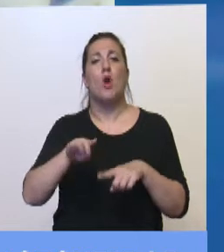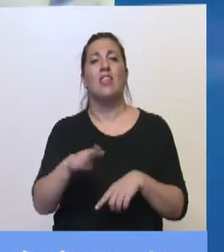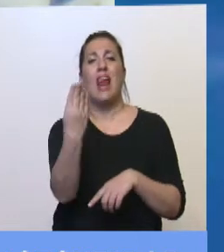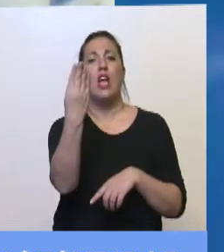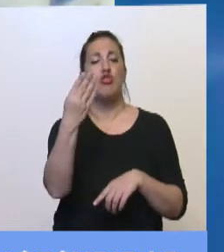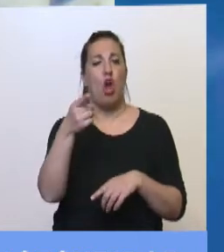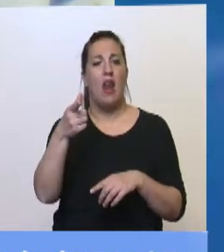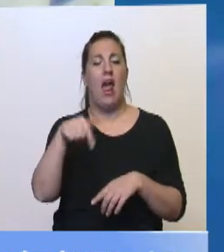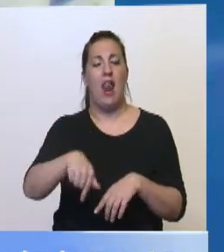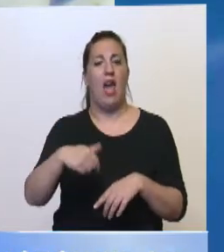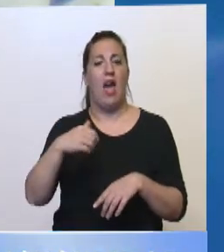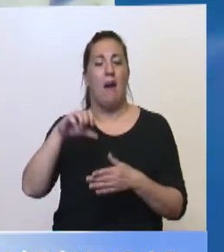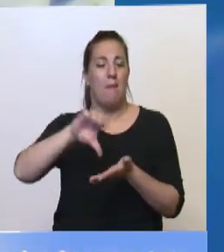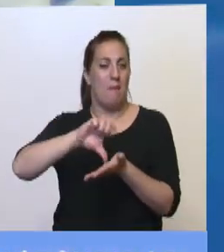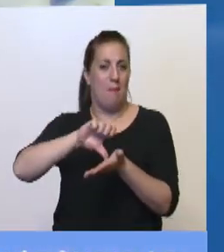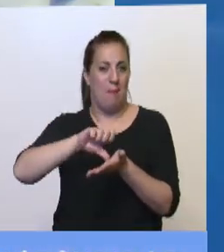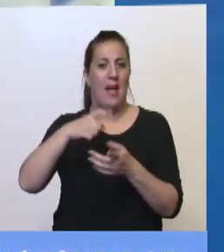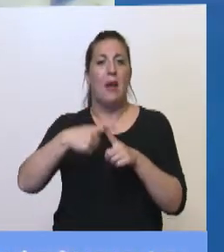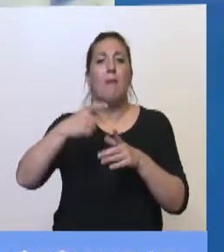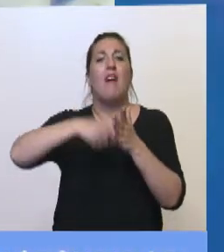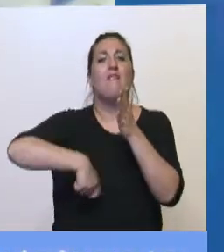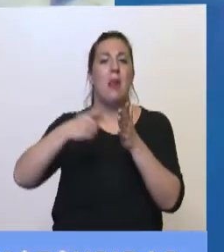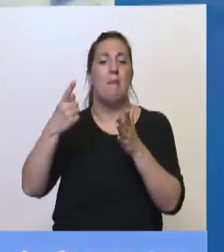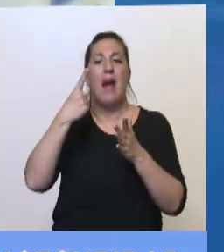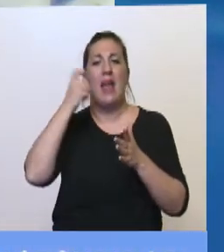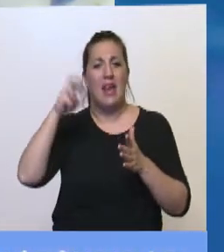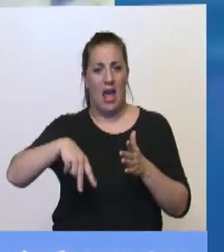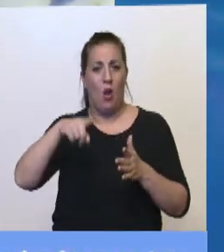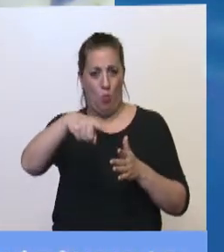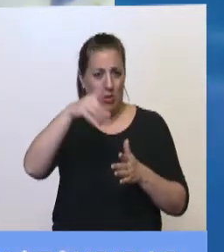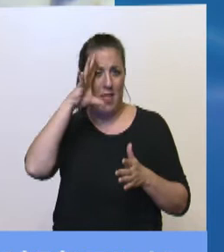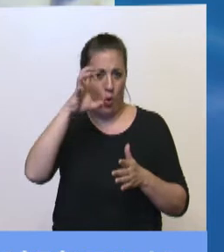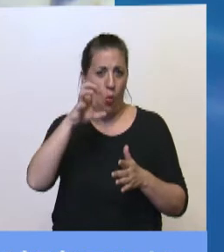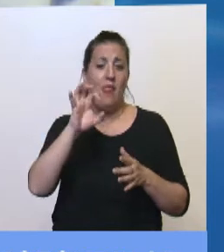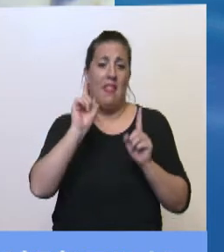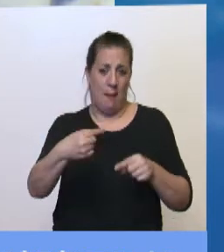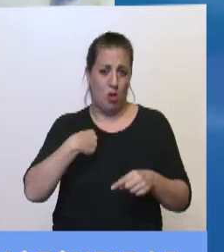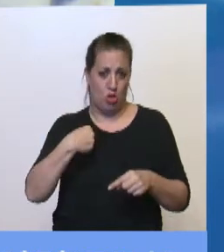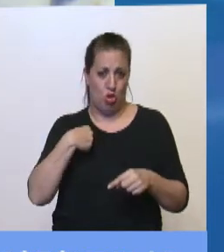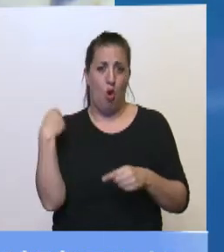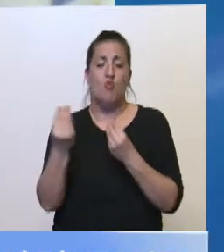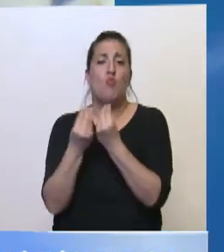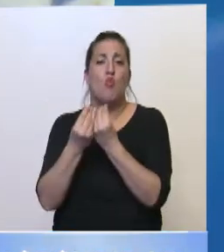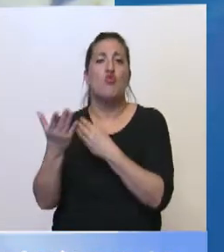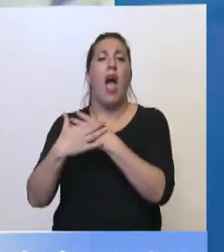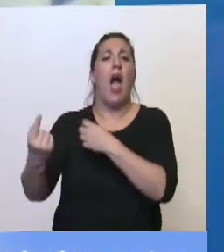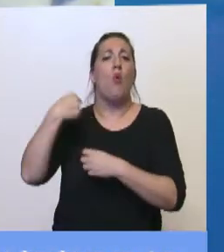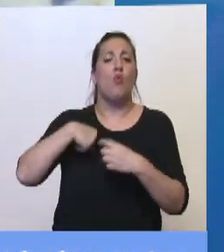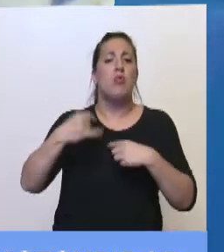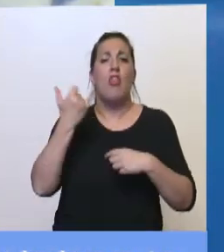memorándum de Irán. Se recordará, tanto usted como yo, y varios otros estamos acusados de haber encubierto